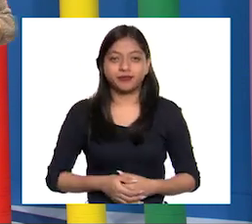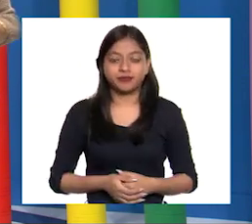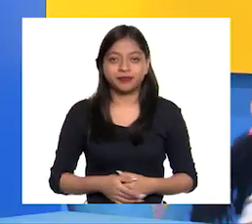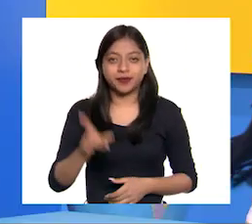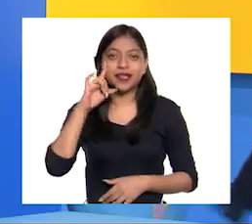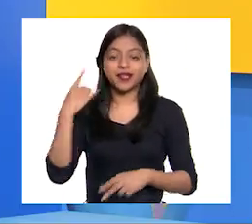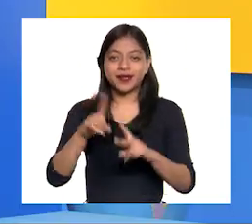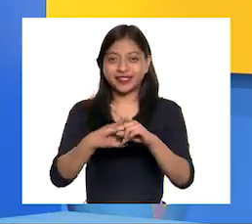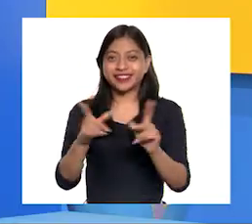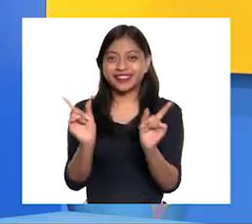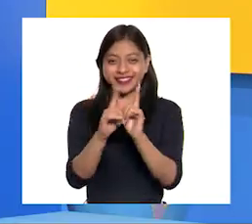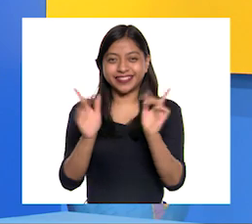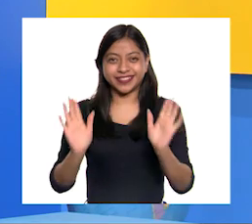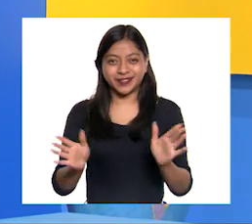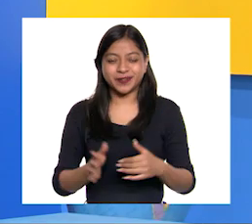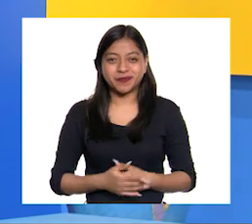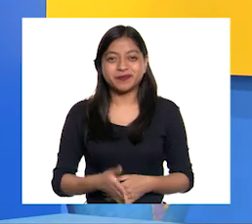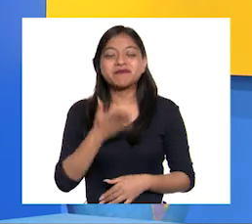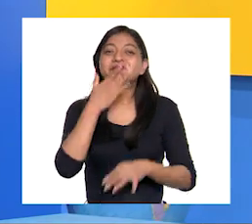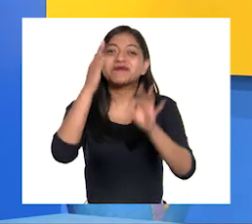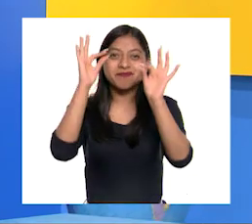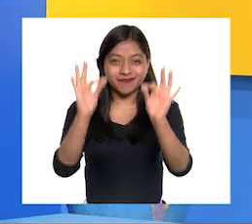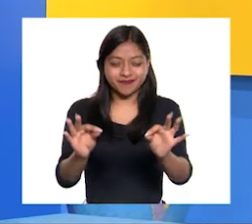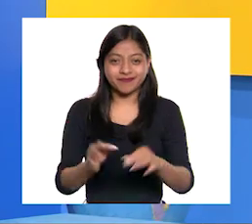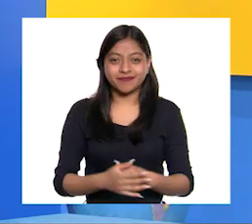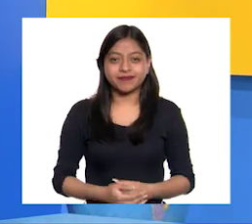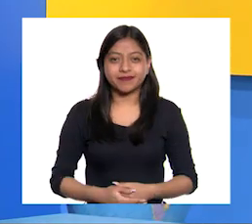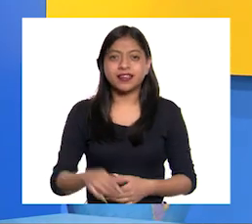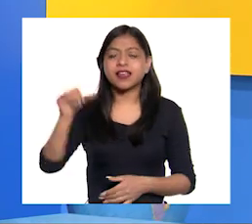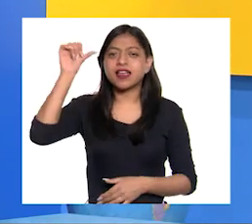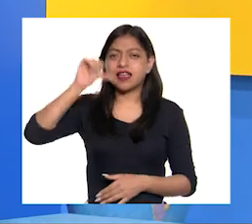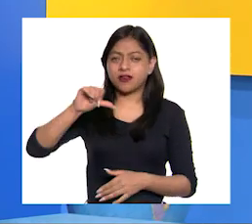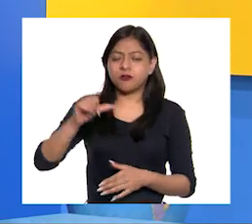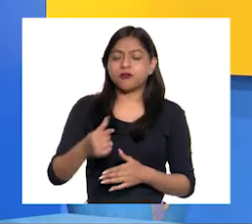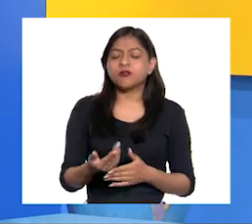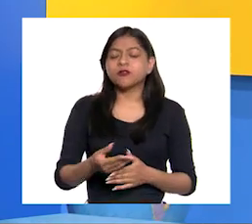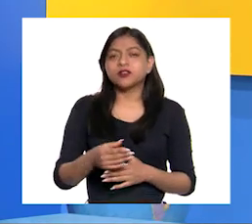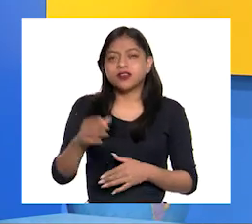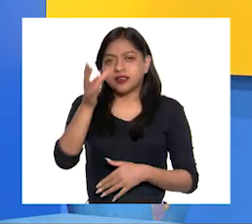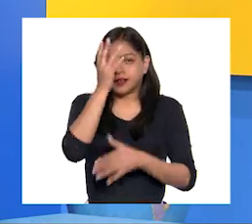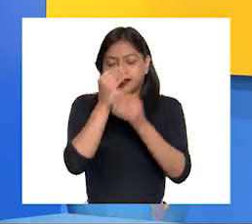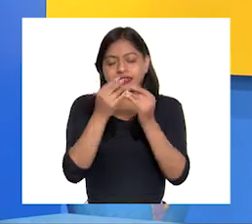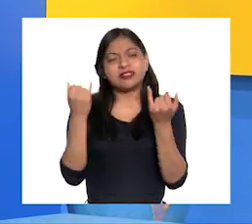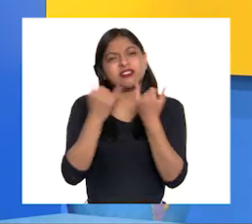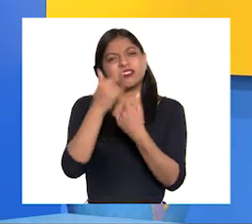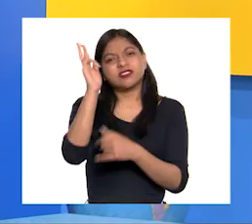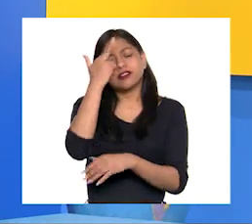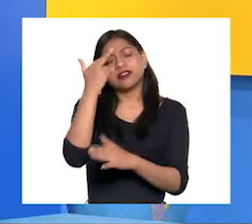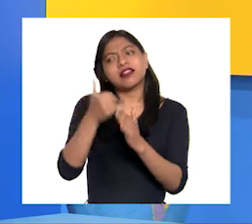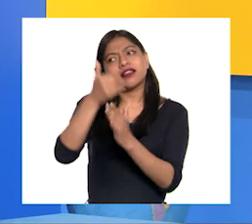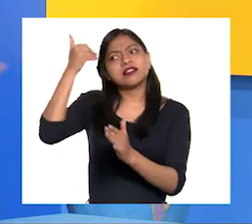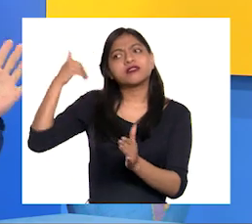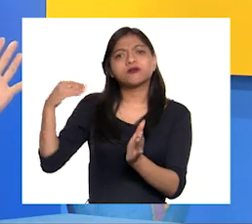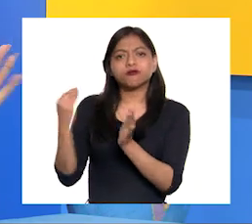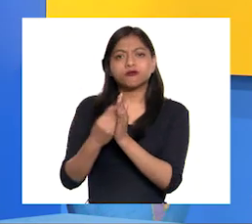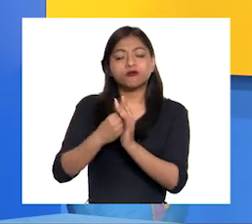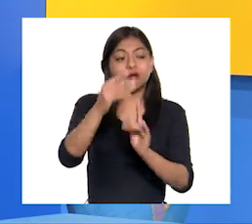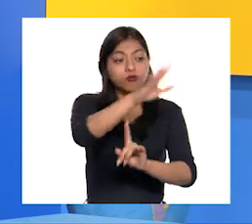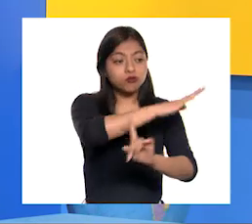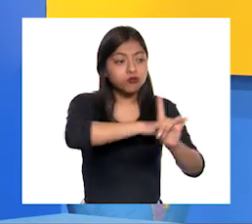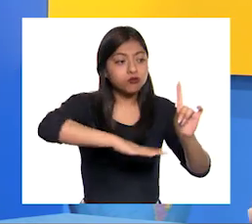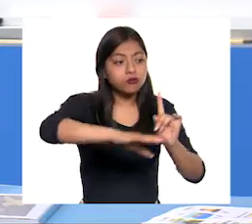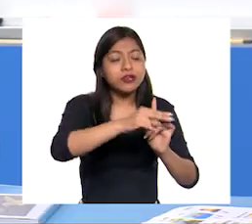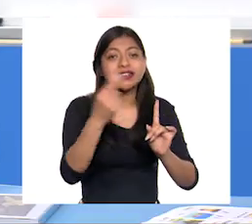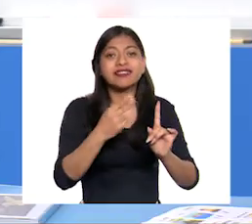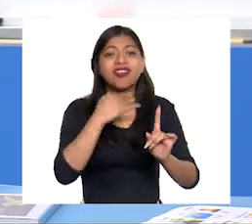Lista, maestra Excelente Es que en la clase pasada notamos lo importante que es un ambiente limpio para nuestra calidad de vida